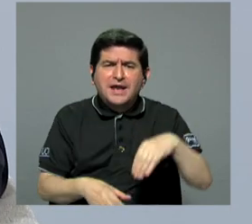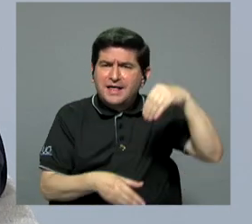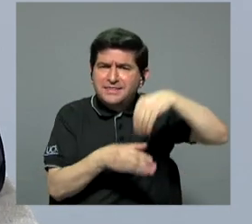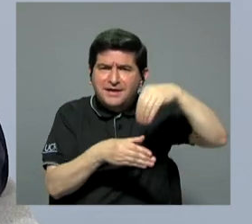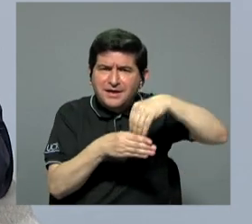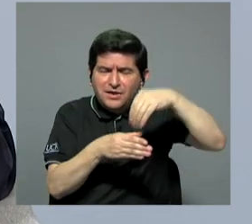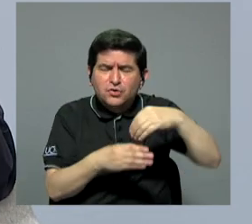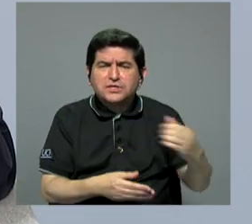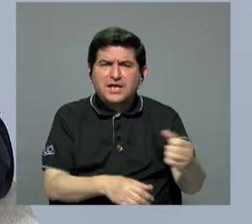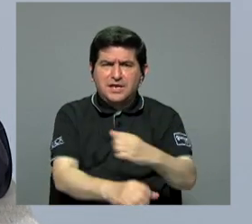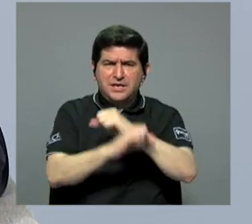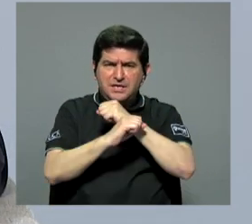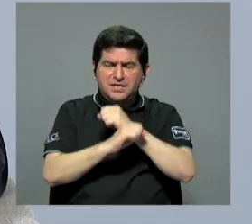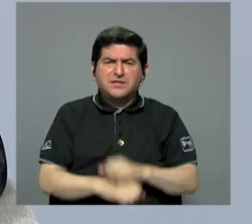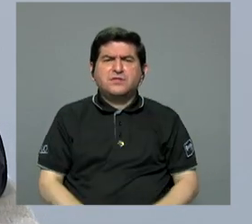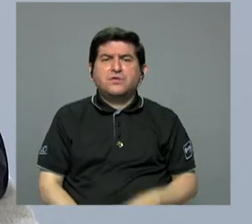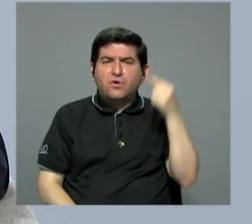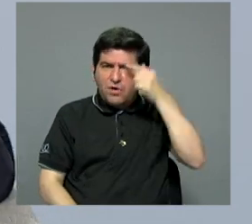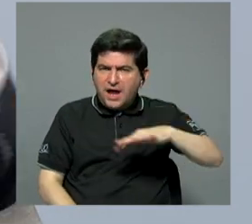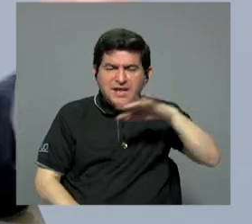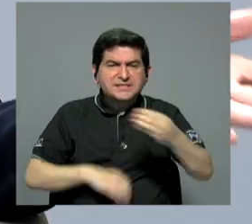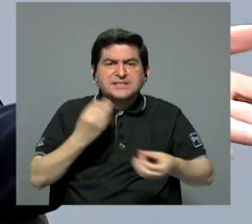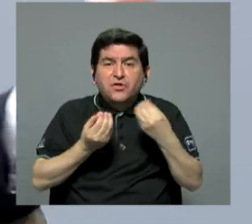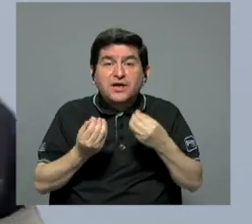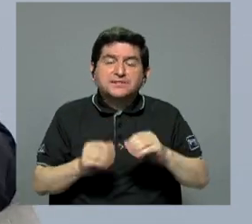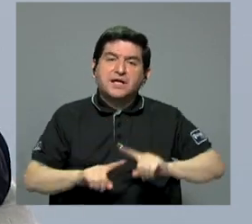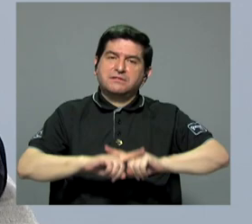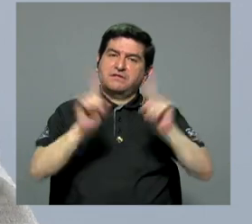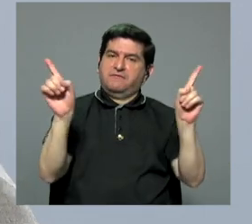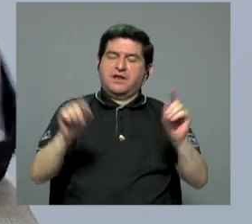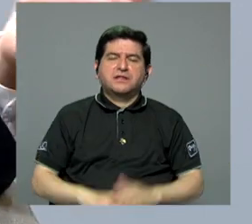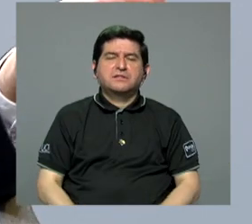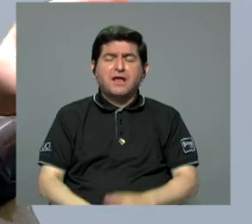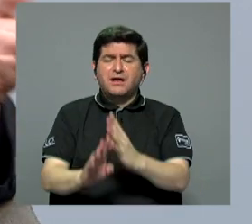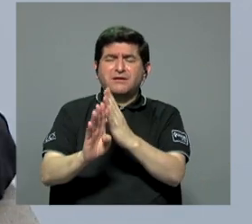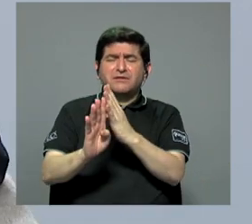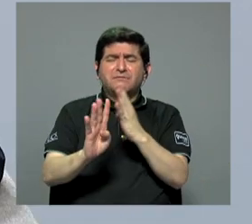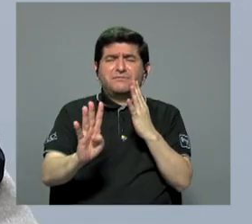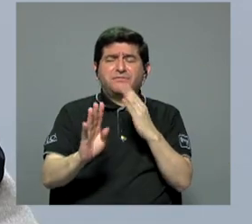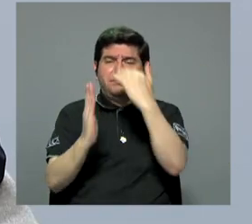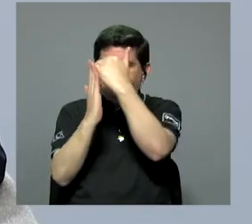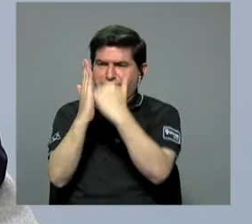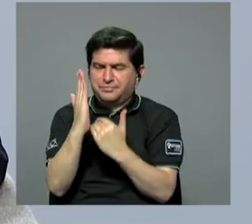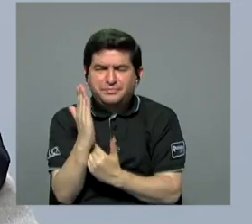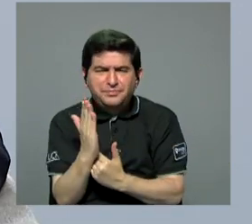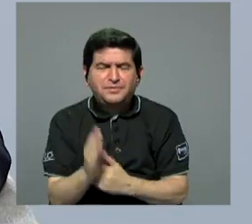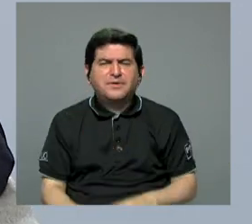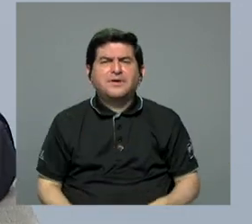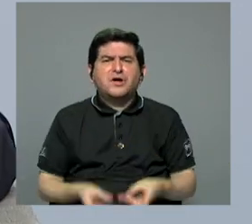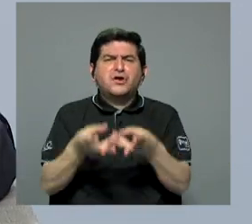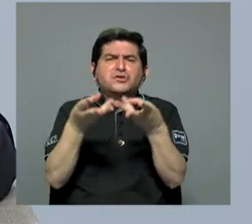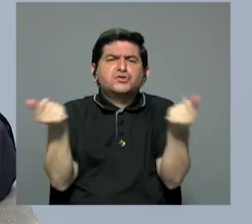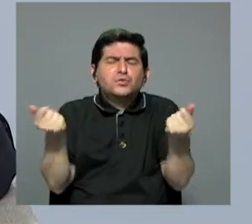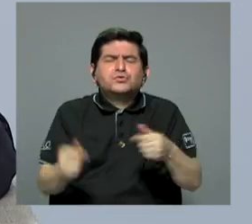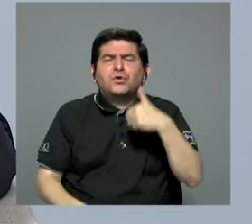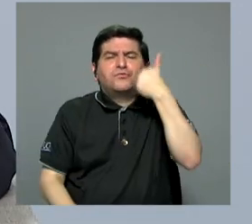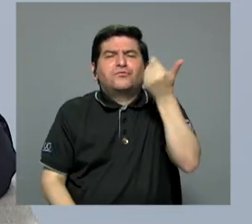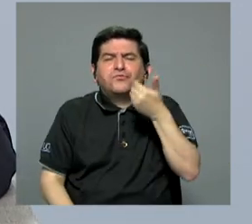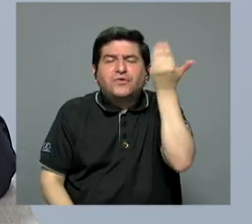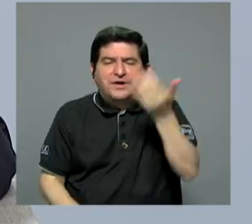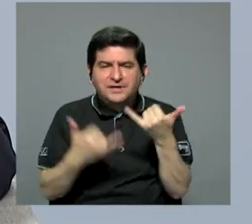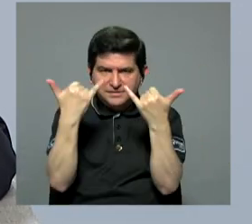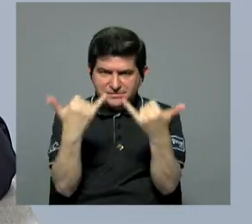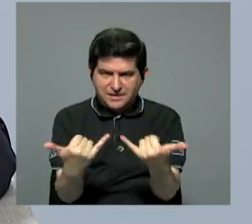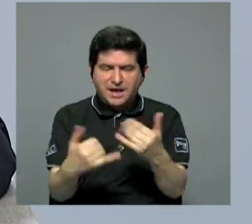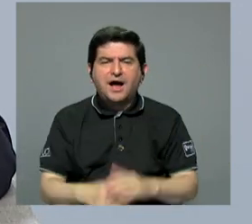Entonces ese es el Estado. ¿Qué haga el Estado con eso? Es otro cuento. La situación de las filas es bastante sencillo resolverlo. Ahora